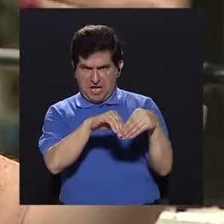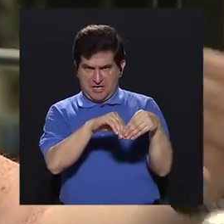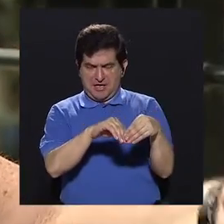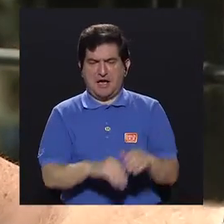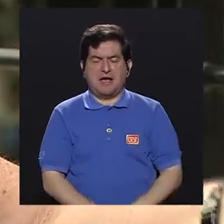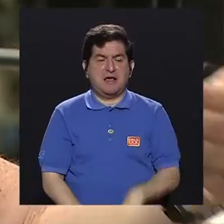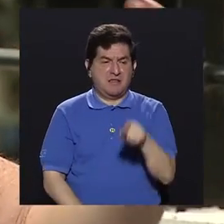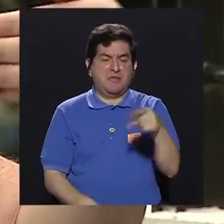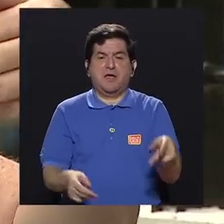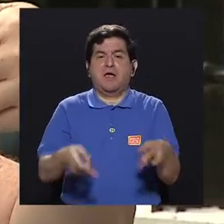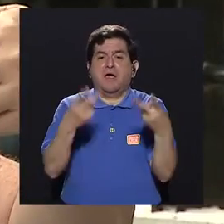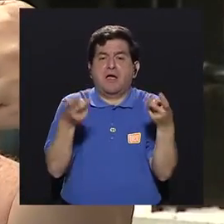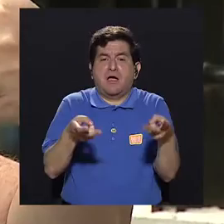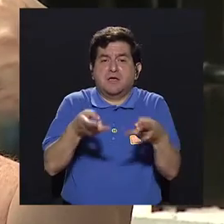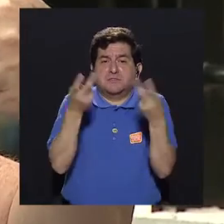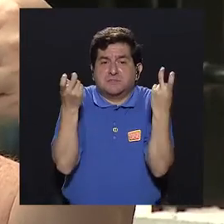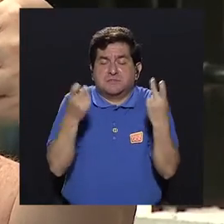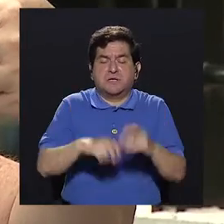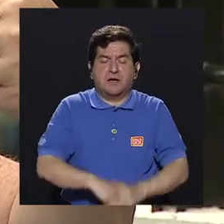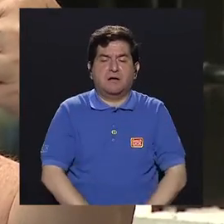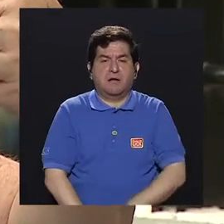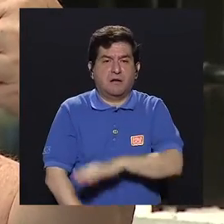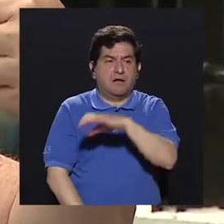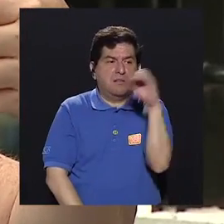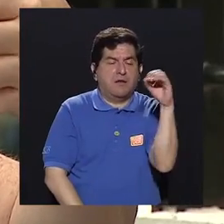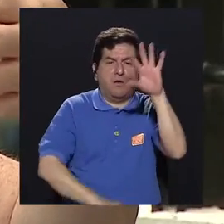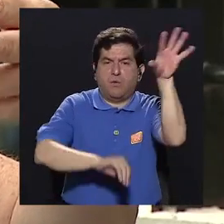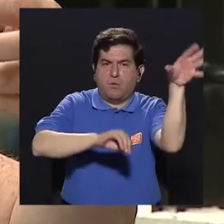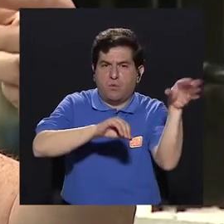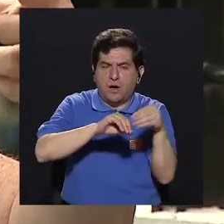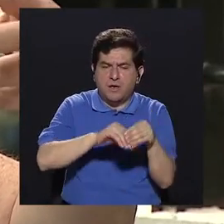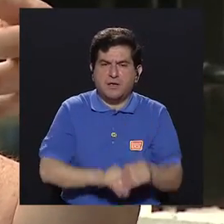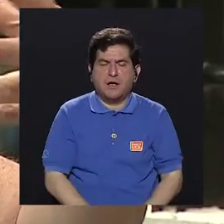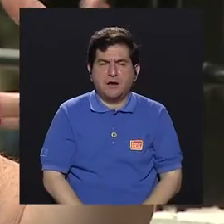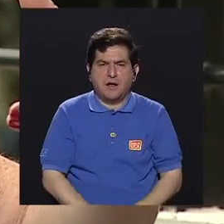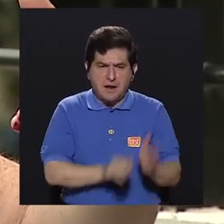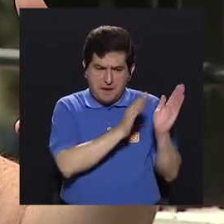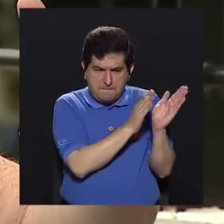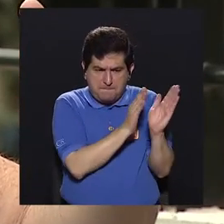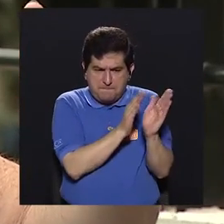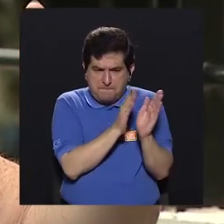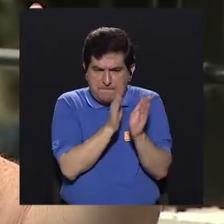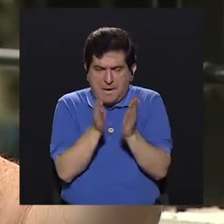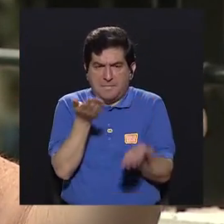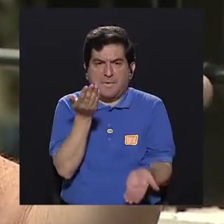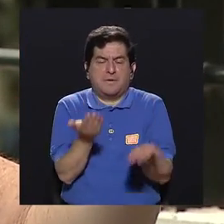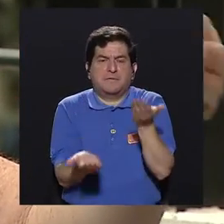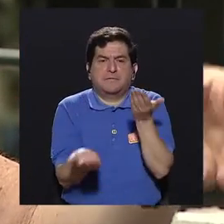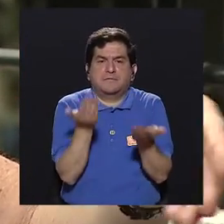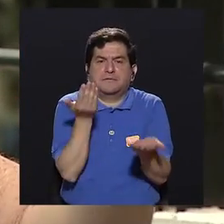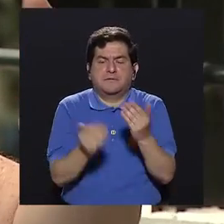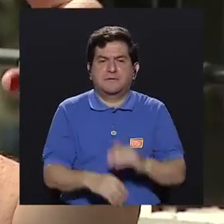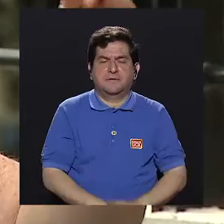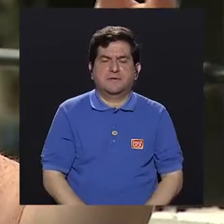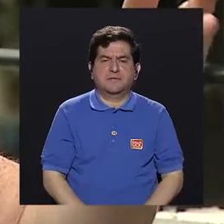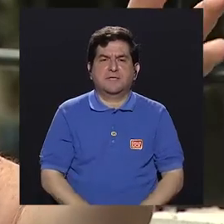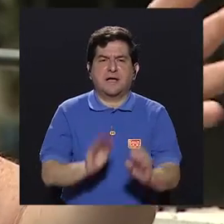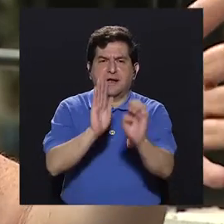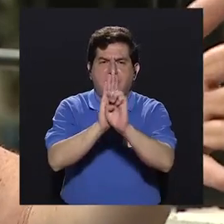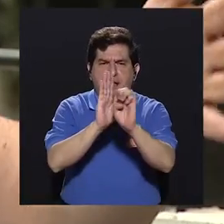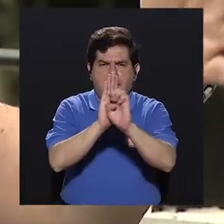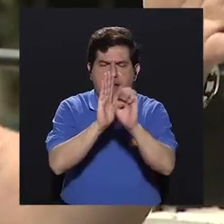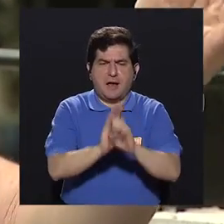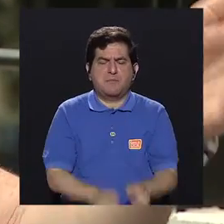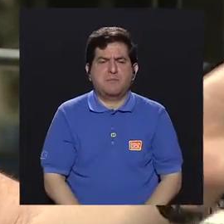a las ensaladas, podemos agregarlas en preparaciones, inclusive, por